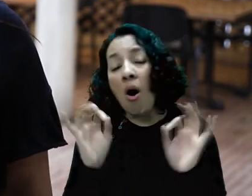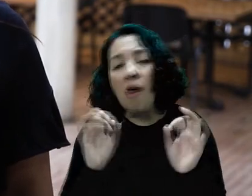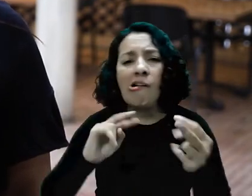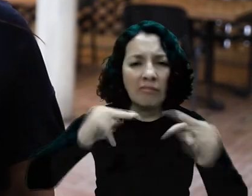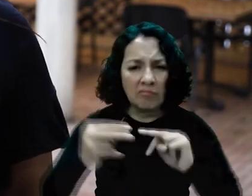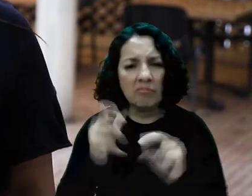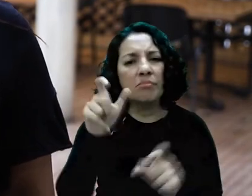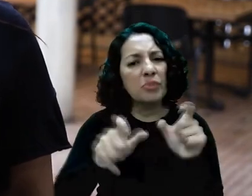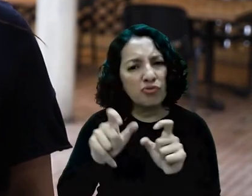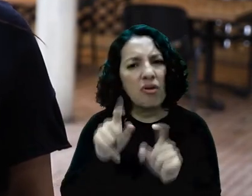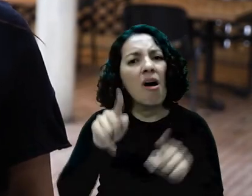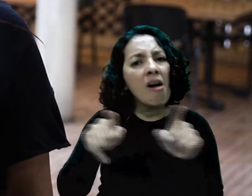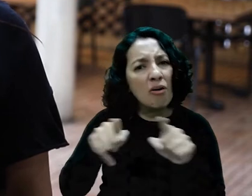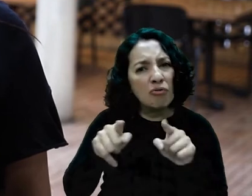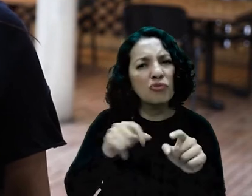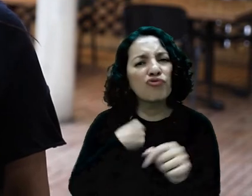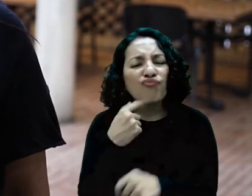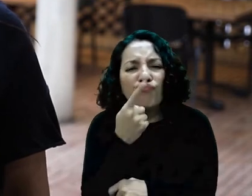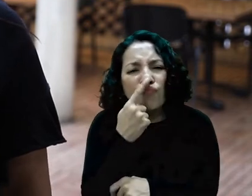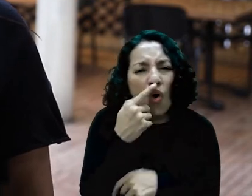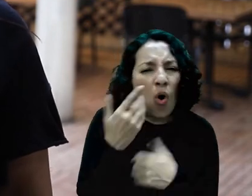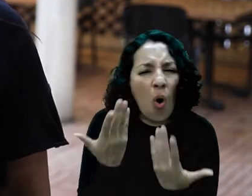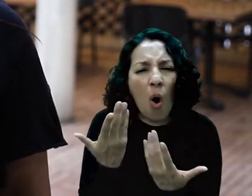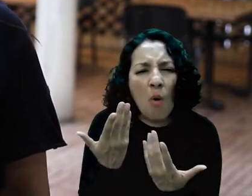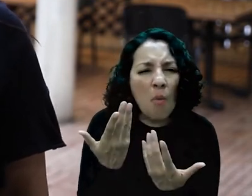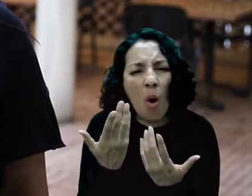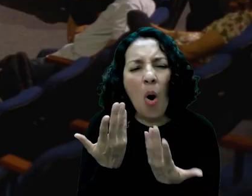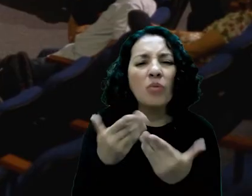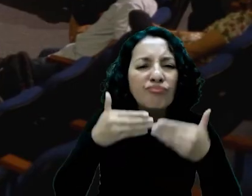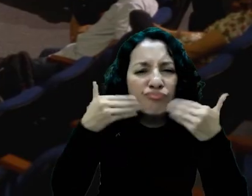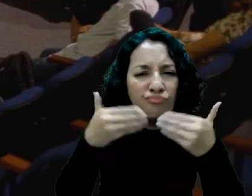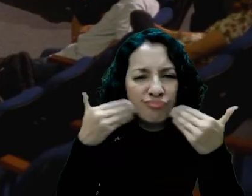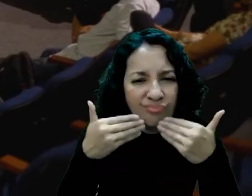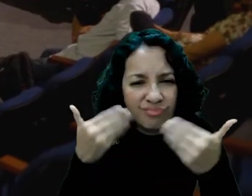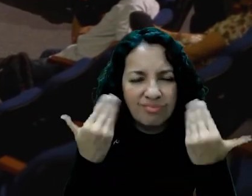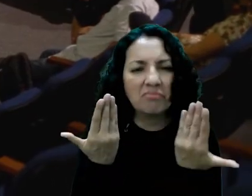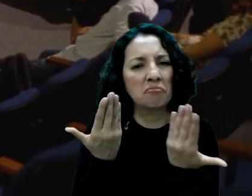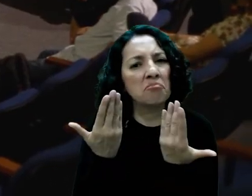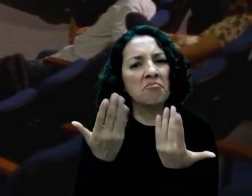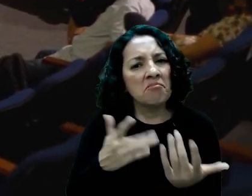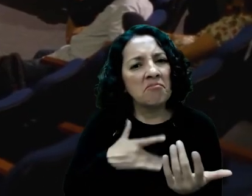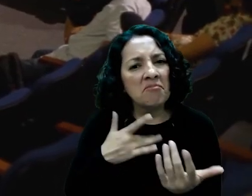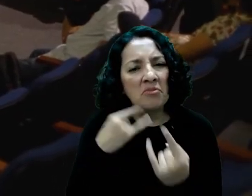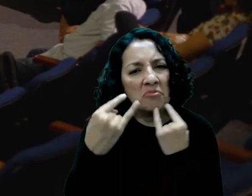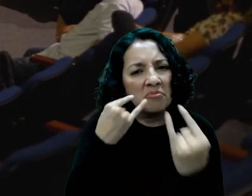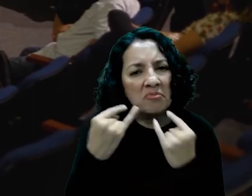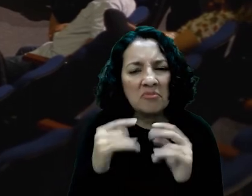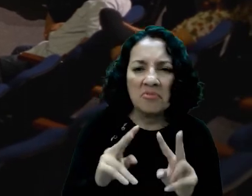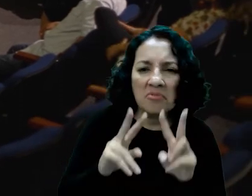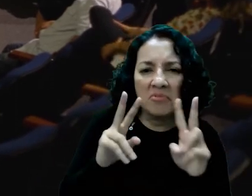otras personas que encuentran a uno que son curiosas, que son amables, apatibles con los temas.